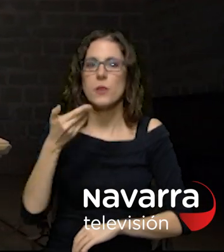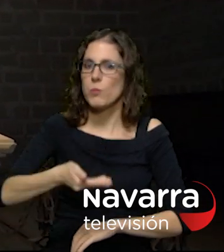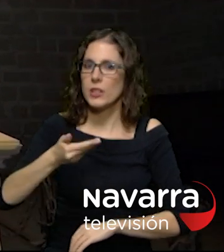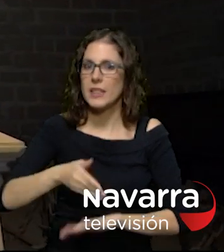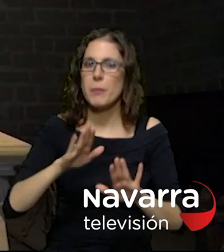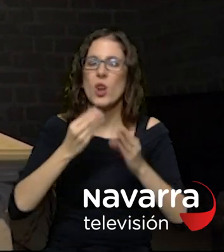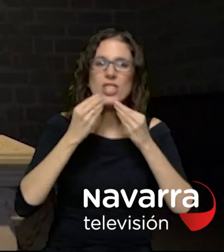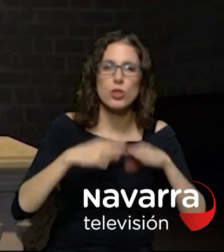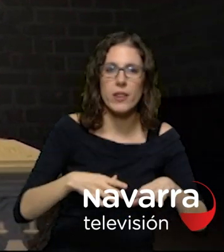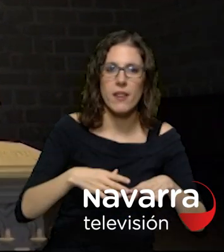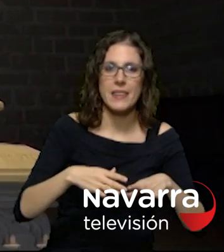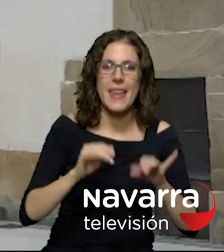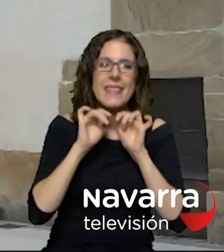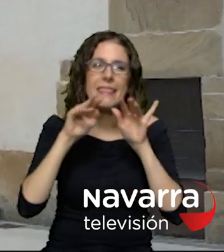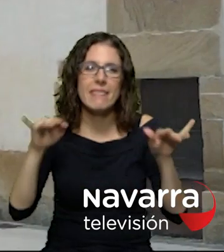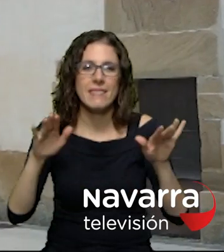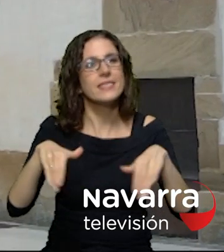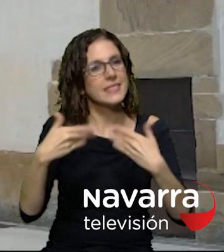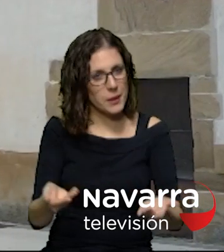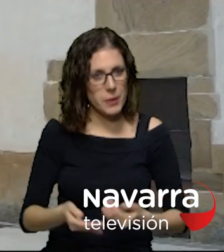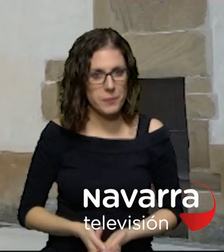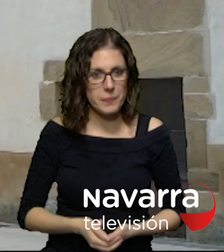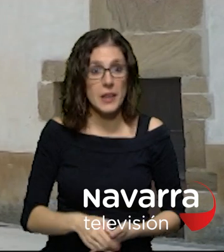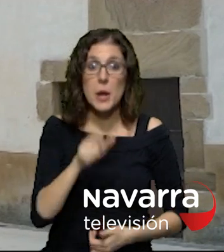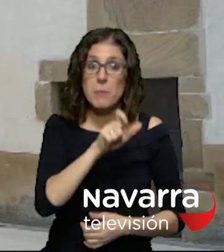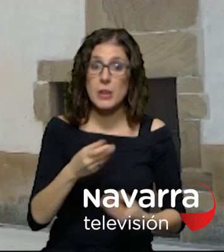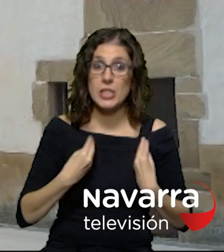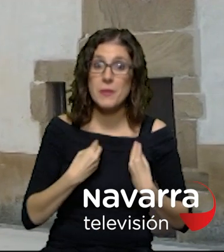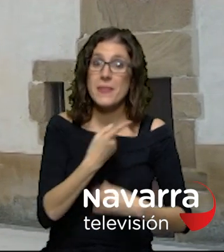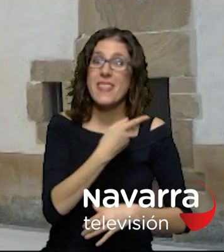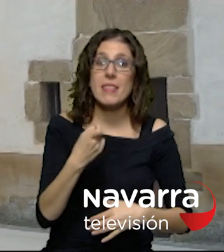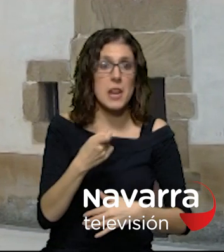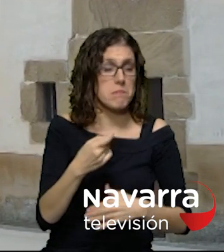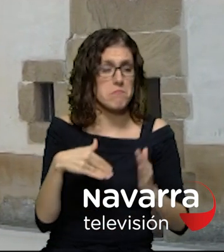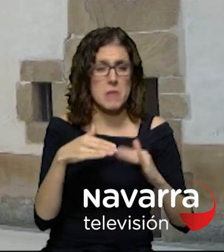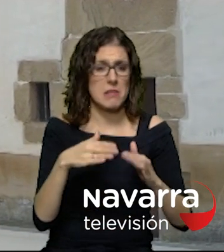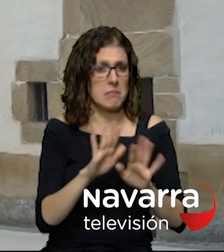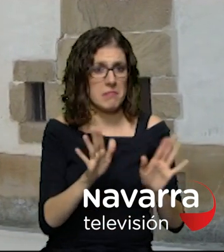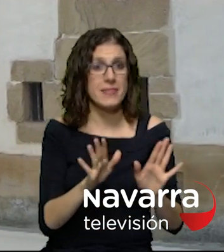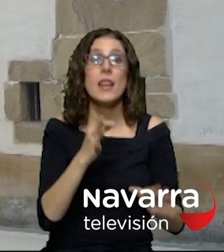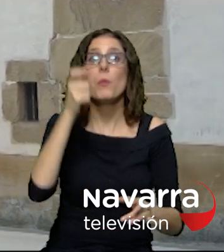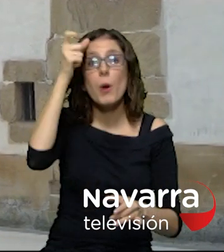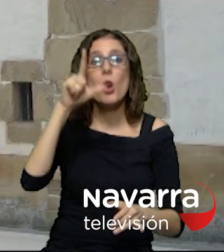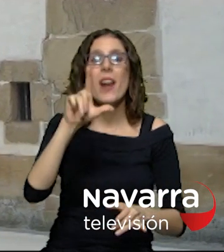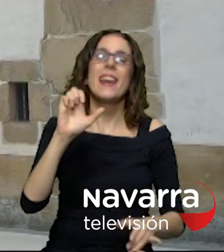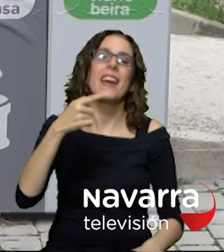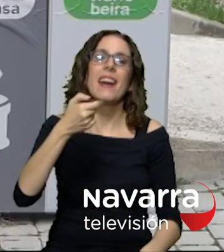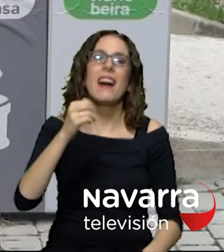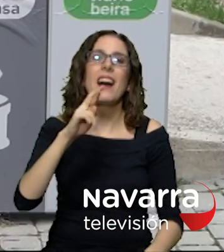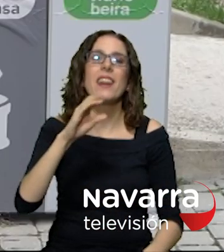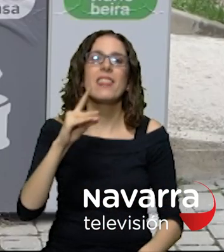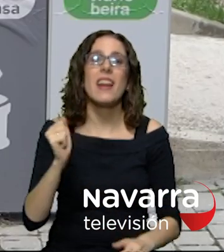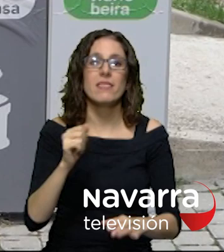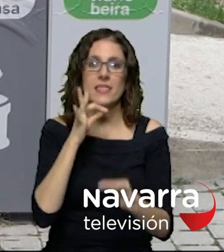y leyenda Con poco más de 100 habitantes Legarda ha puesto en marcha un conjunto de medidas necesarias para cuidar el medio ambiente